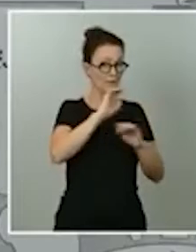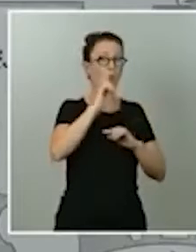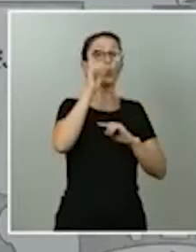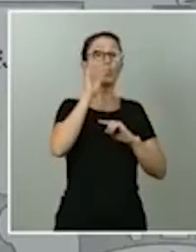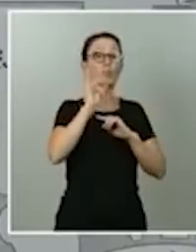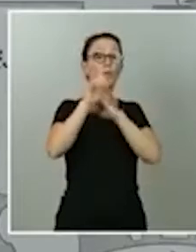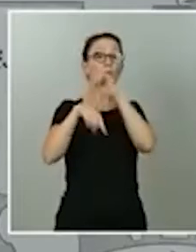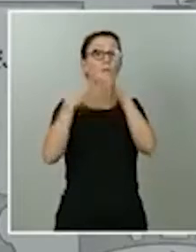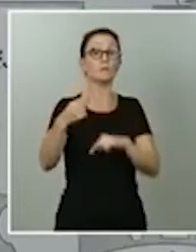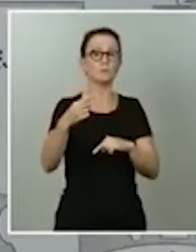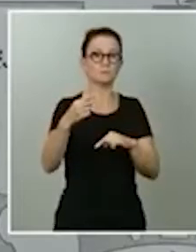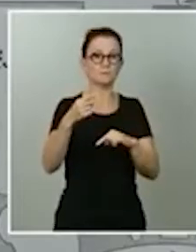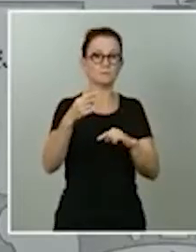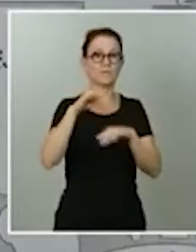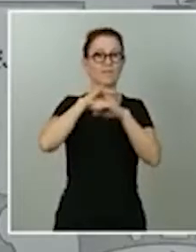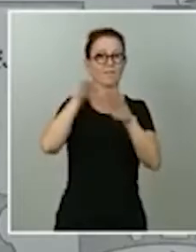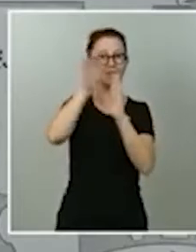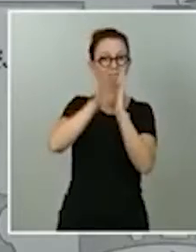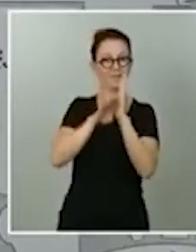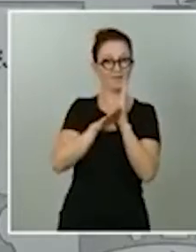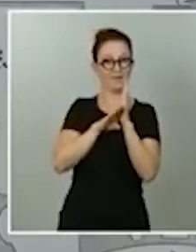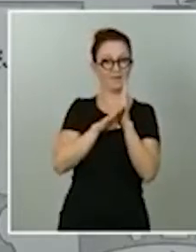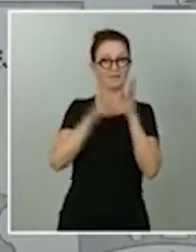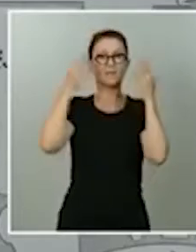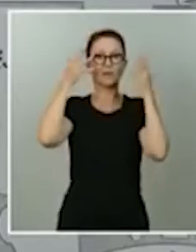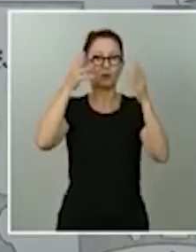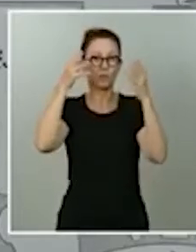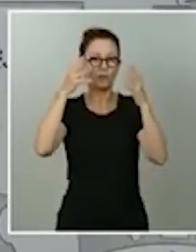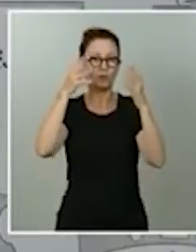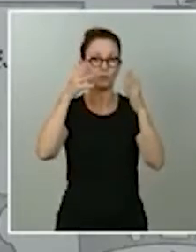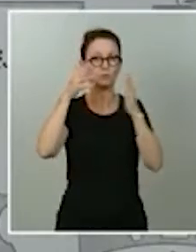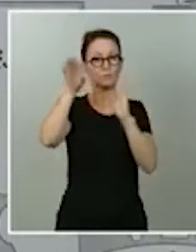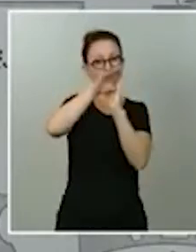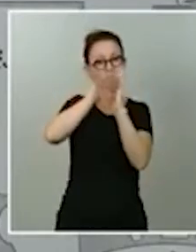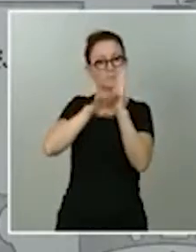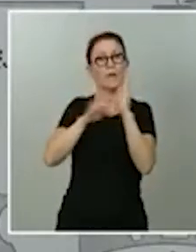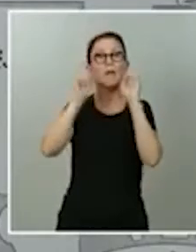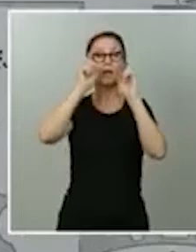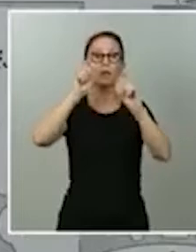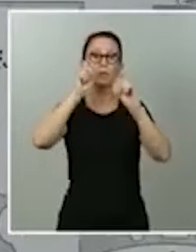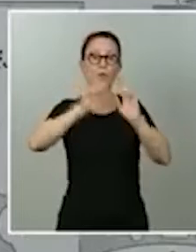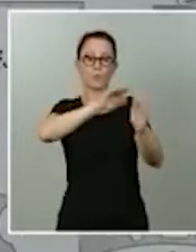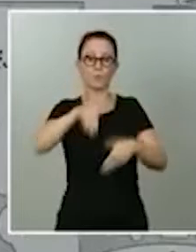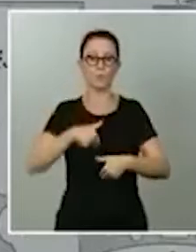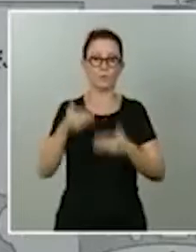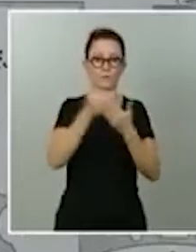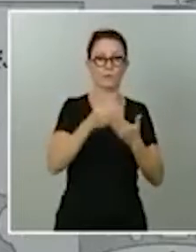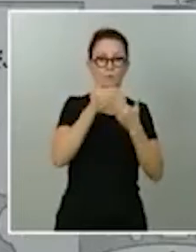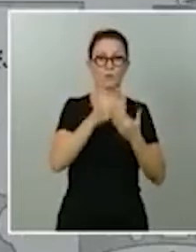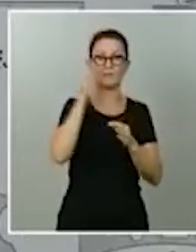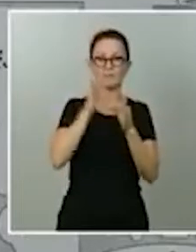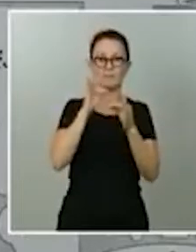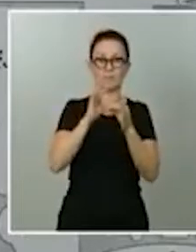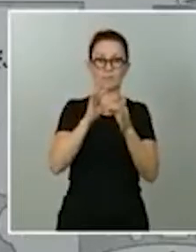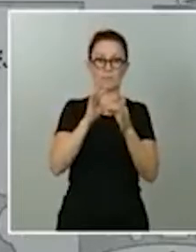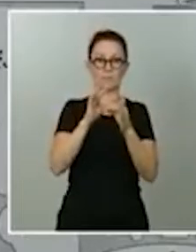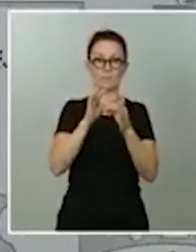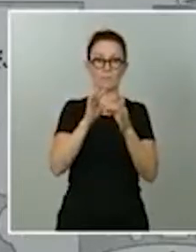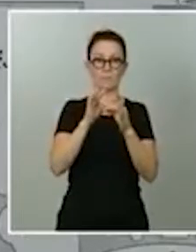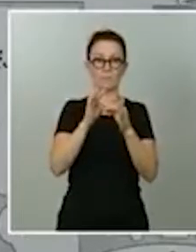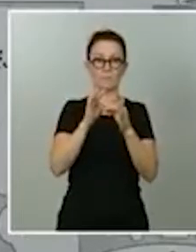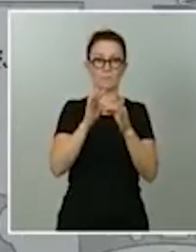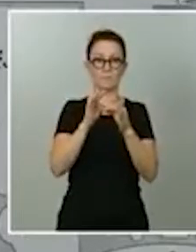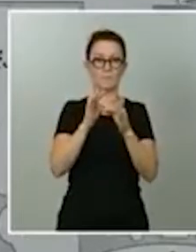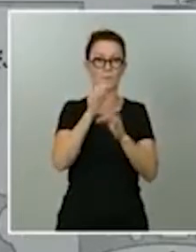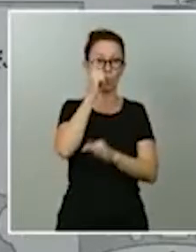recomendaciones, protocolos educativos, protocolos educativos para la vuelta al cole en el mes de septiembre. Es decir, un día después del estado de alarma,